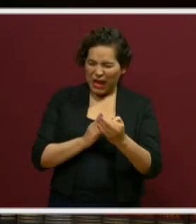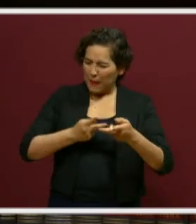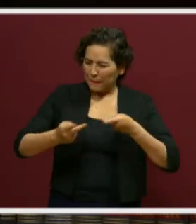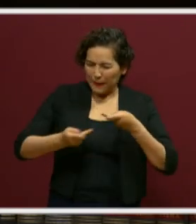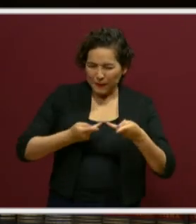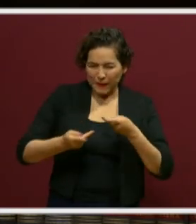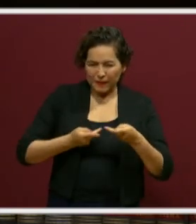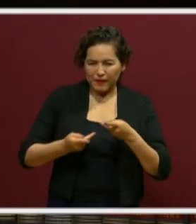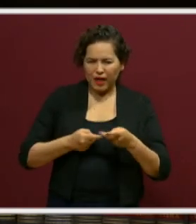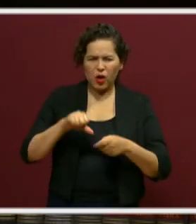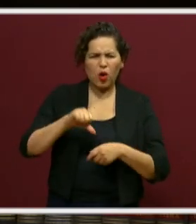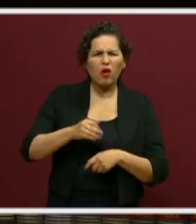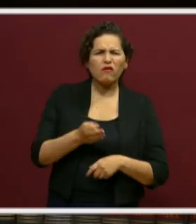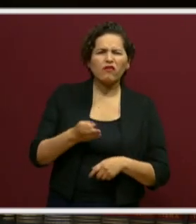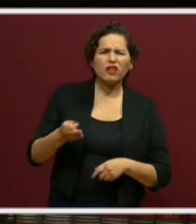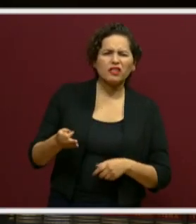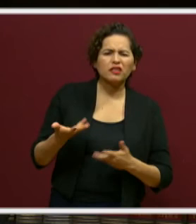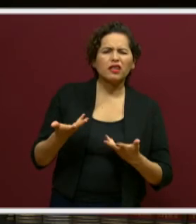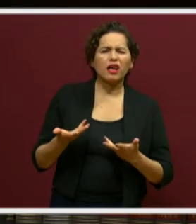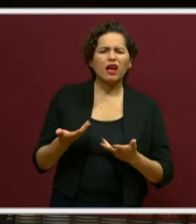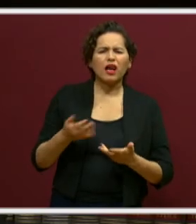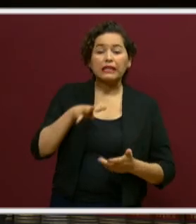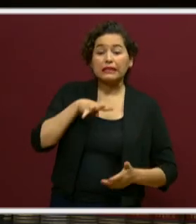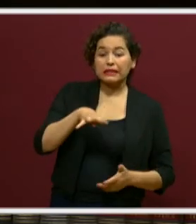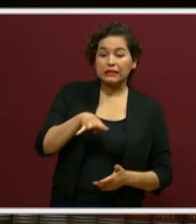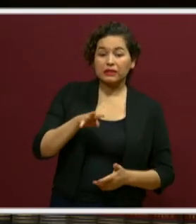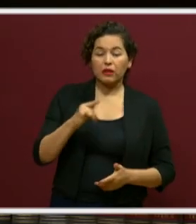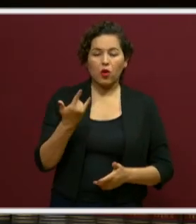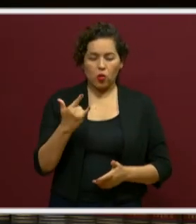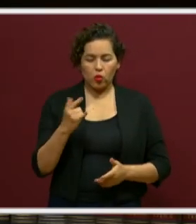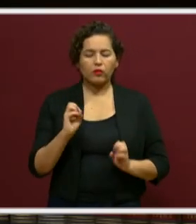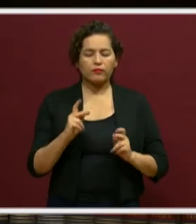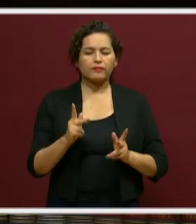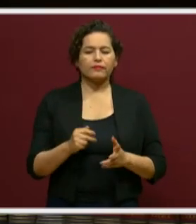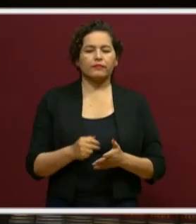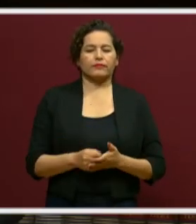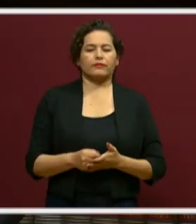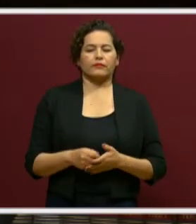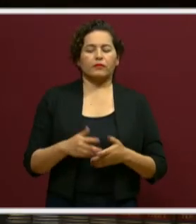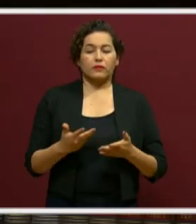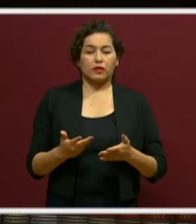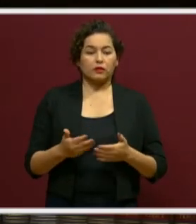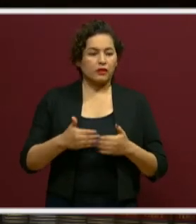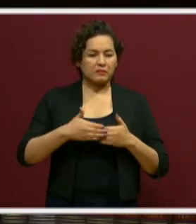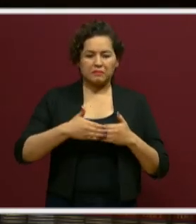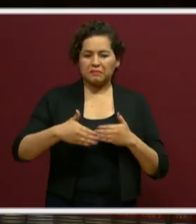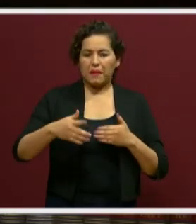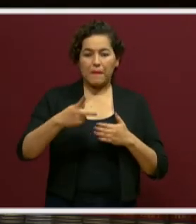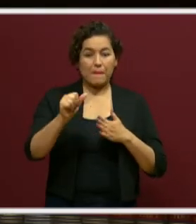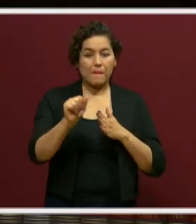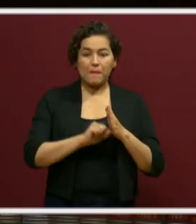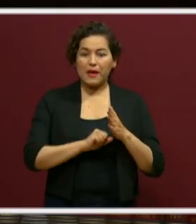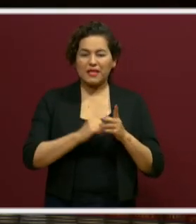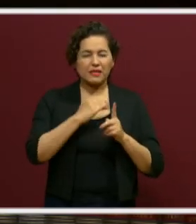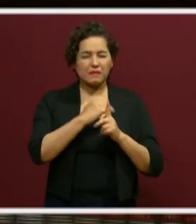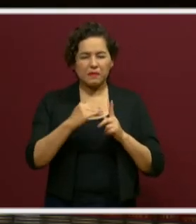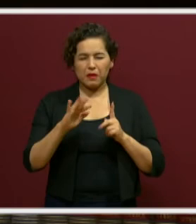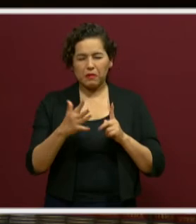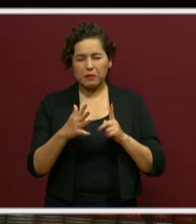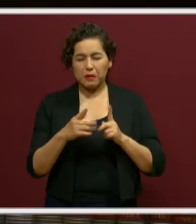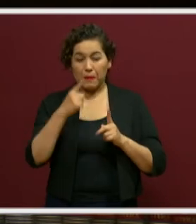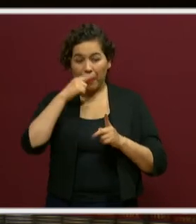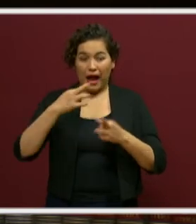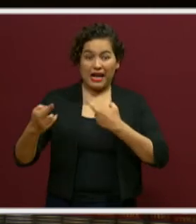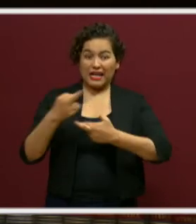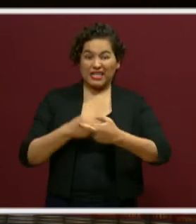a, ¿qué fecha? A 19 de julio. De julio. Es decir, nos falta mes y medio para el regreso presencial.